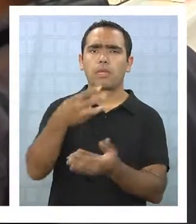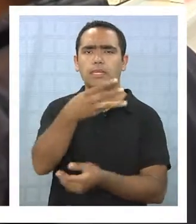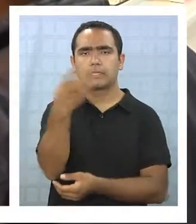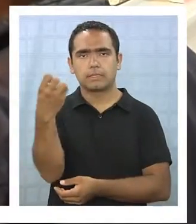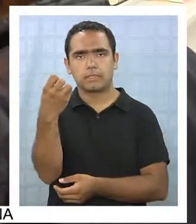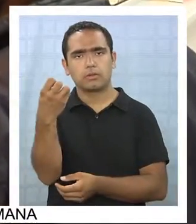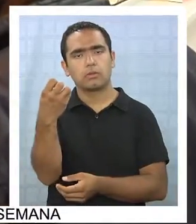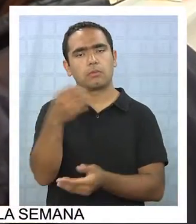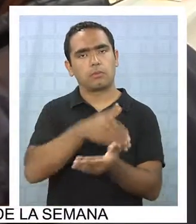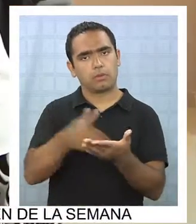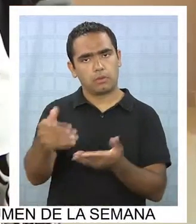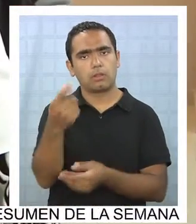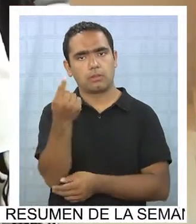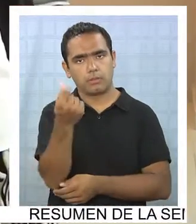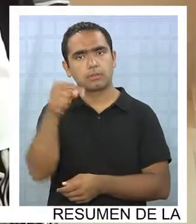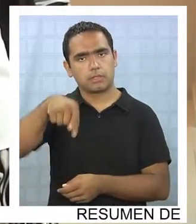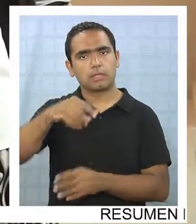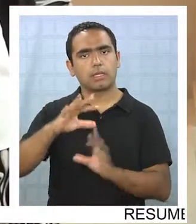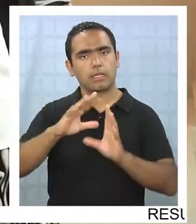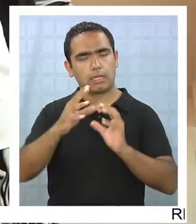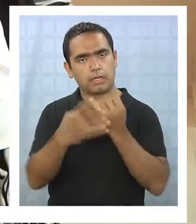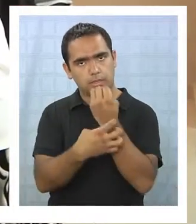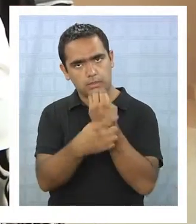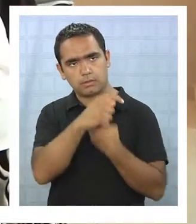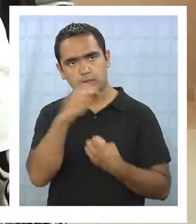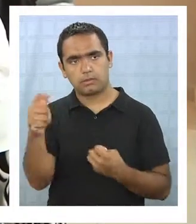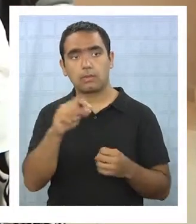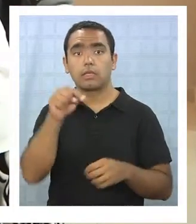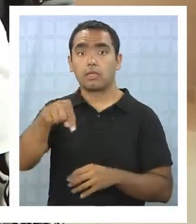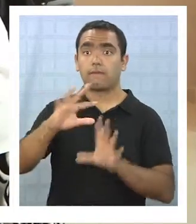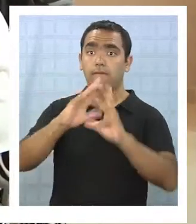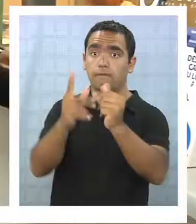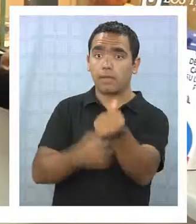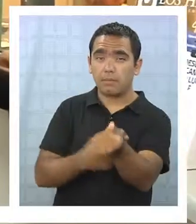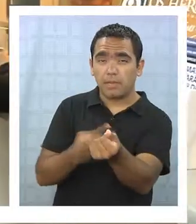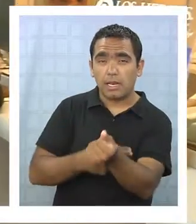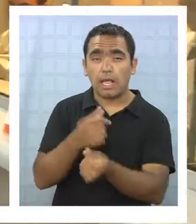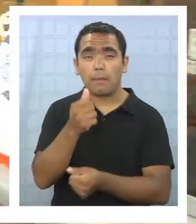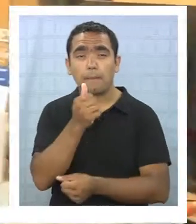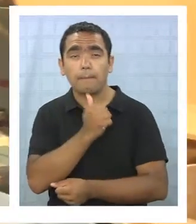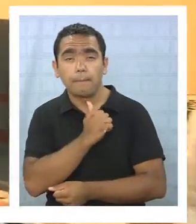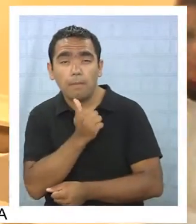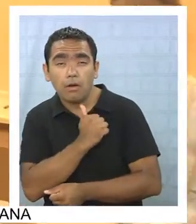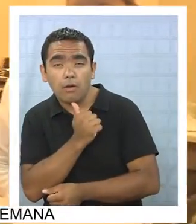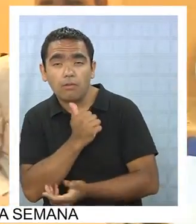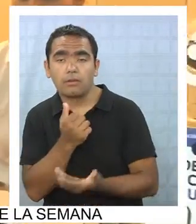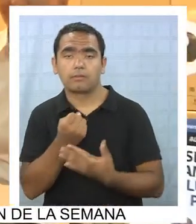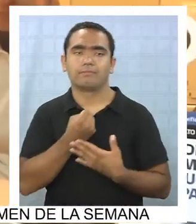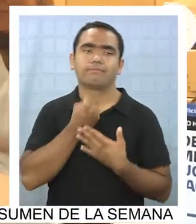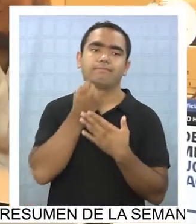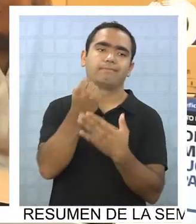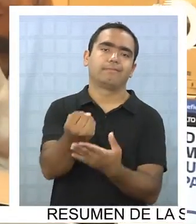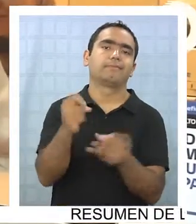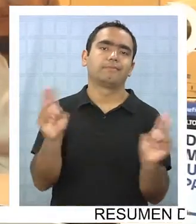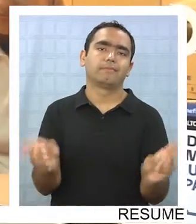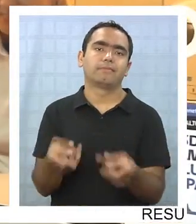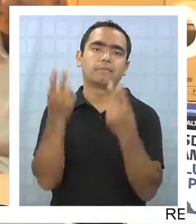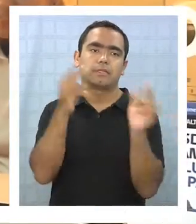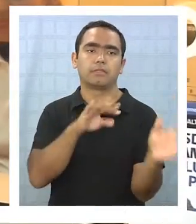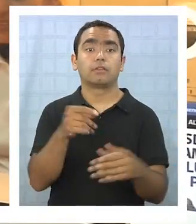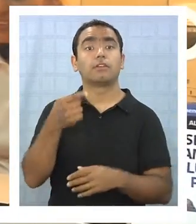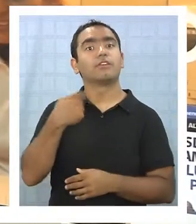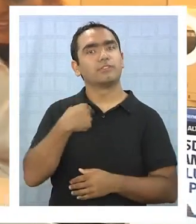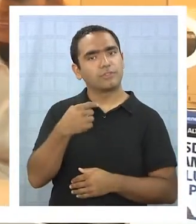millones de pesos y que para las familias vulnerables es una ayuda que estaban esperando. Yo lo voy a